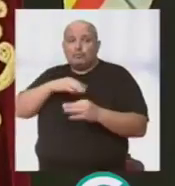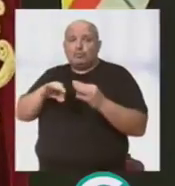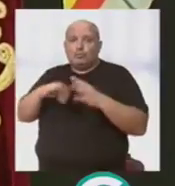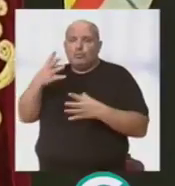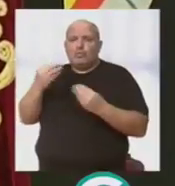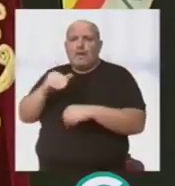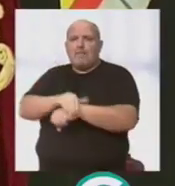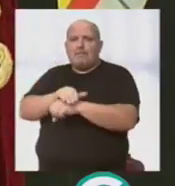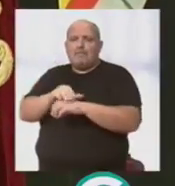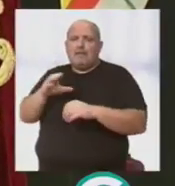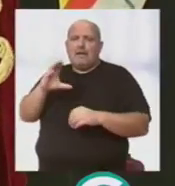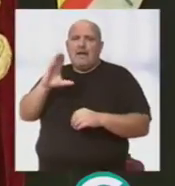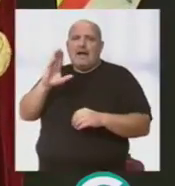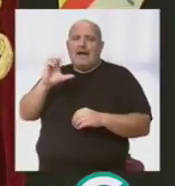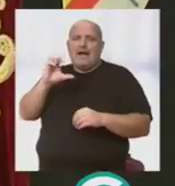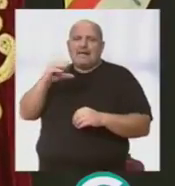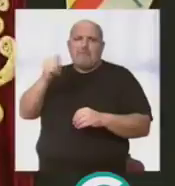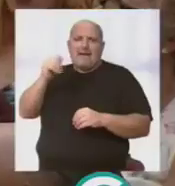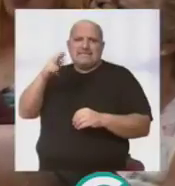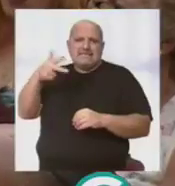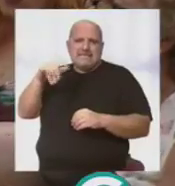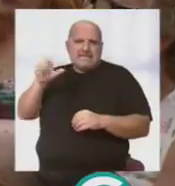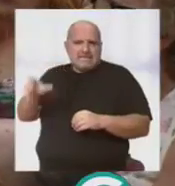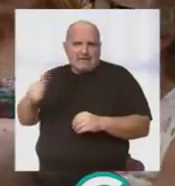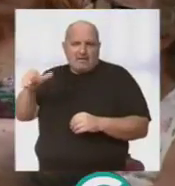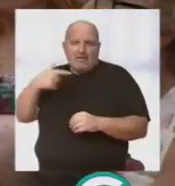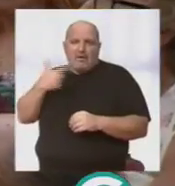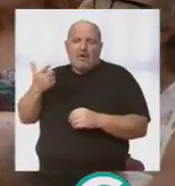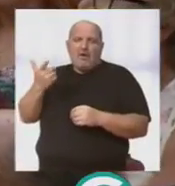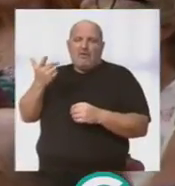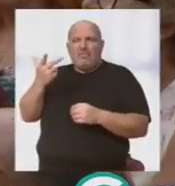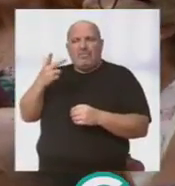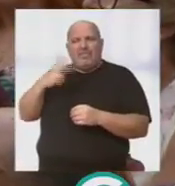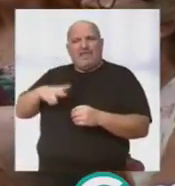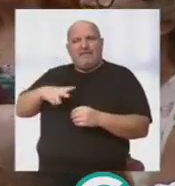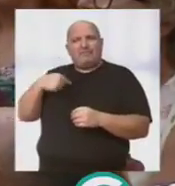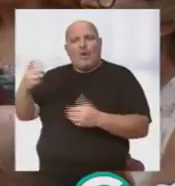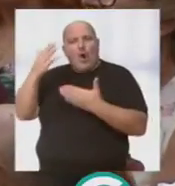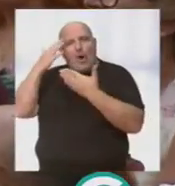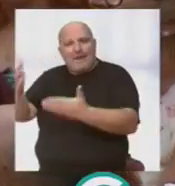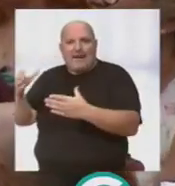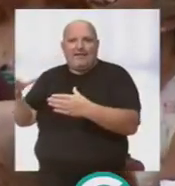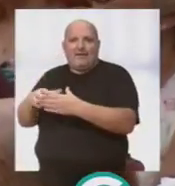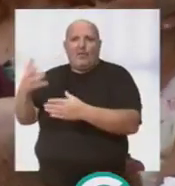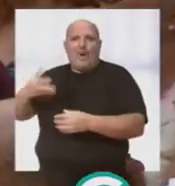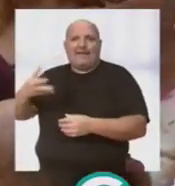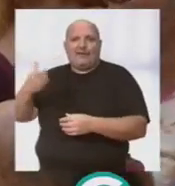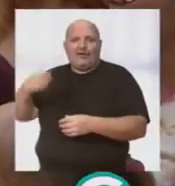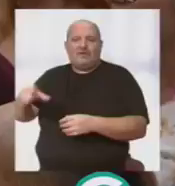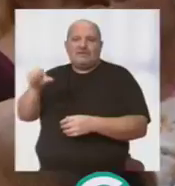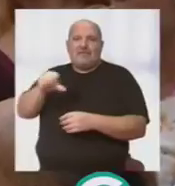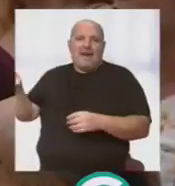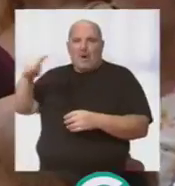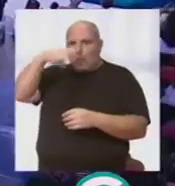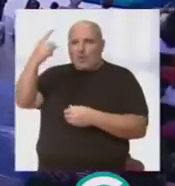tener mucha amistad con Pepe Scapacchini y yo le debía un homenaje a él. Le debía un homenaje porque él siempre se brindó a estar con nosotros en la Semana Cultural.